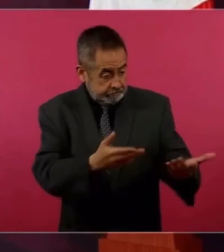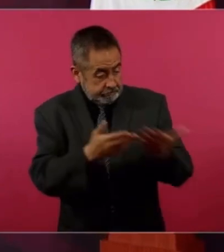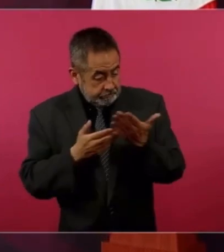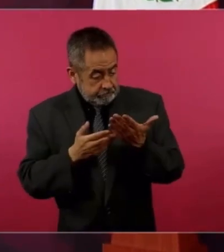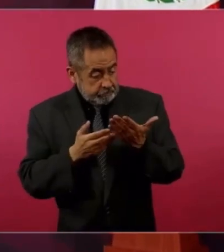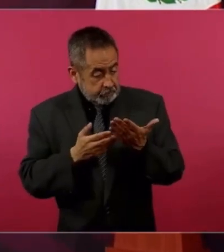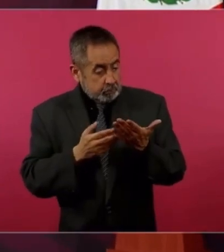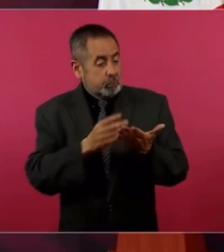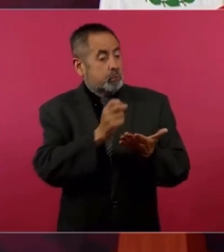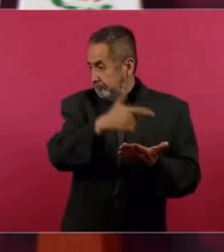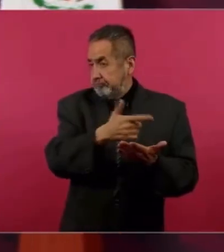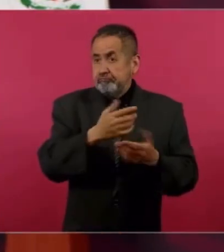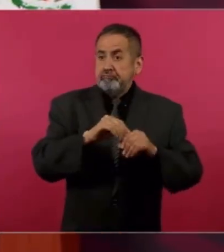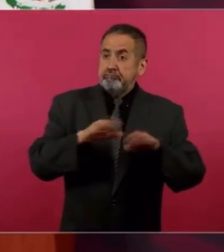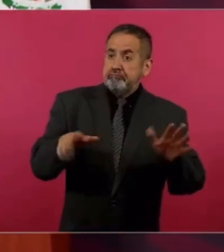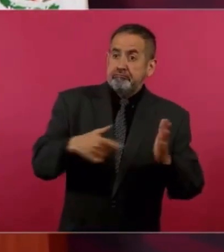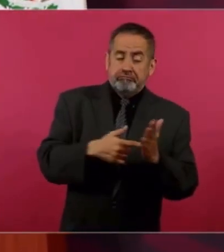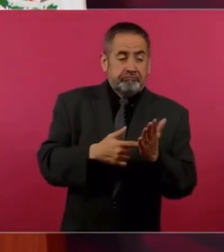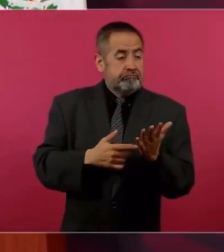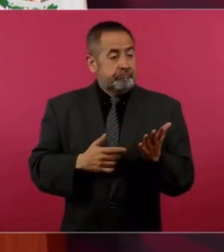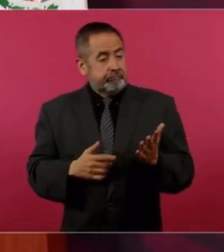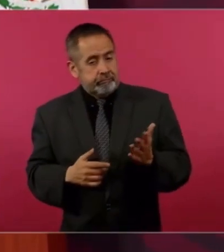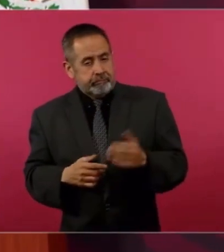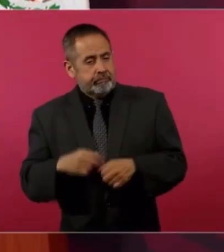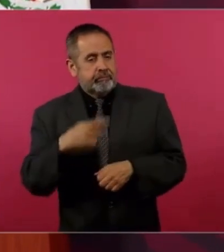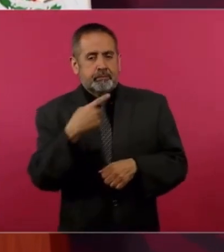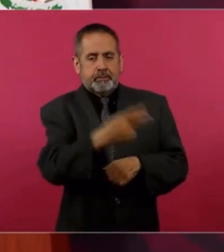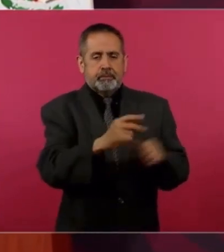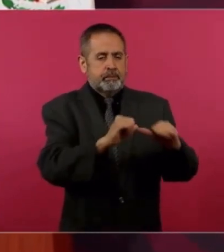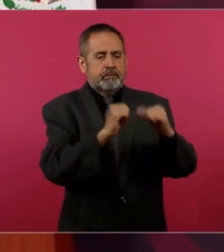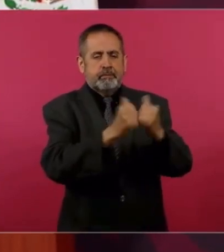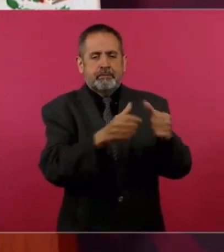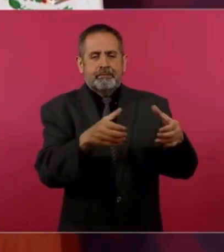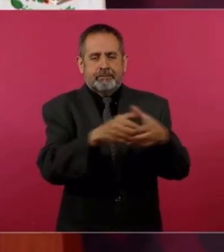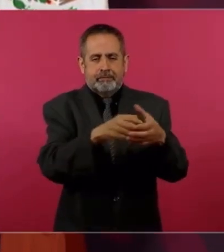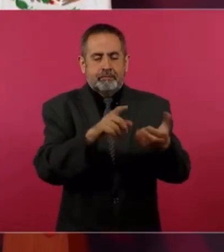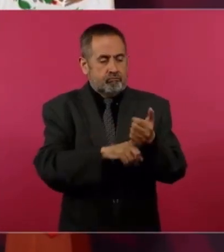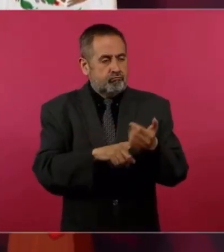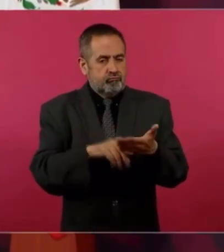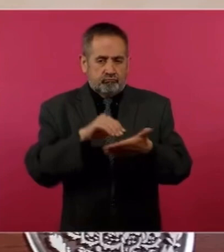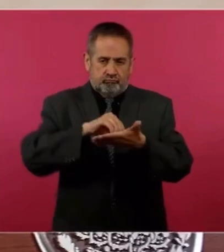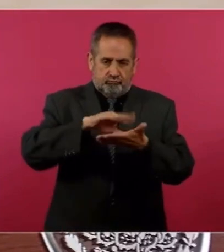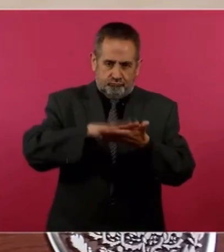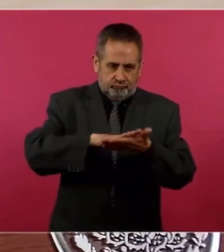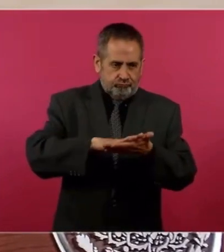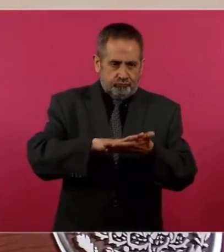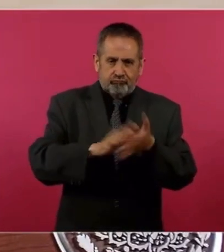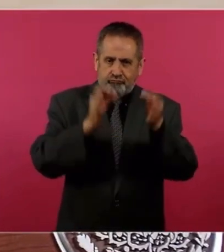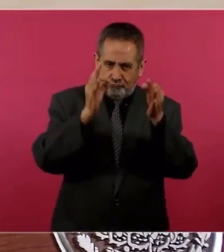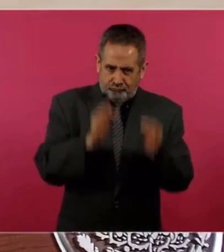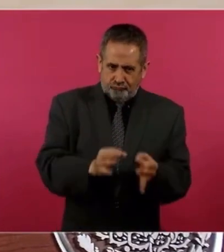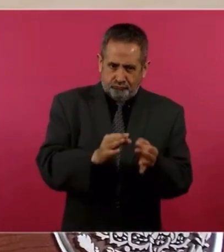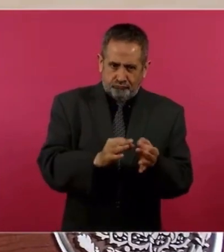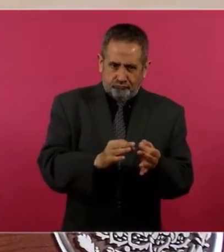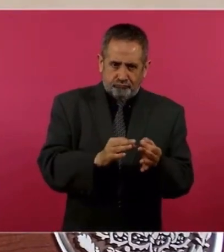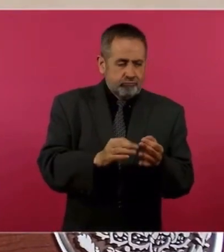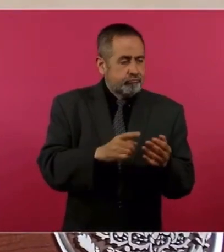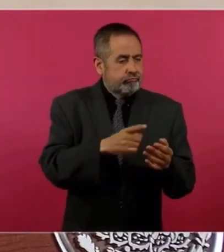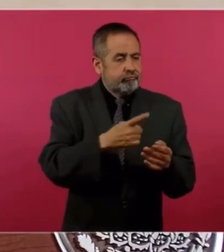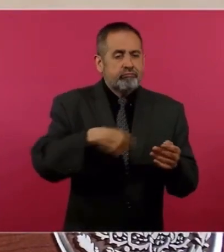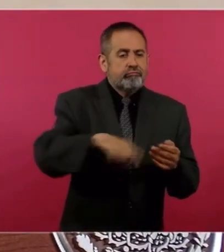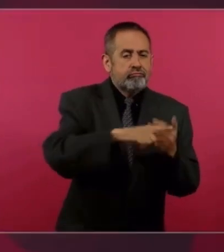de que su asociación sí está realmente en contra